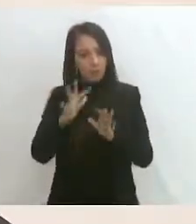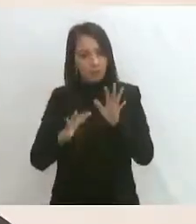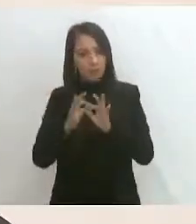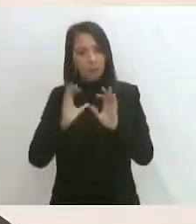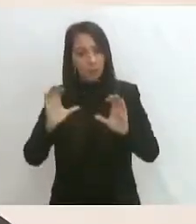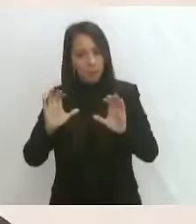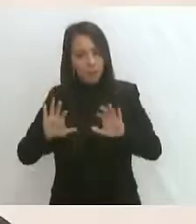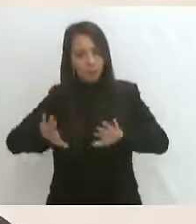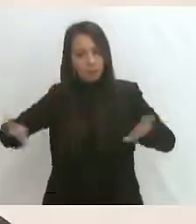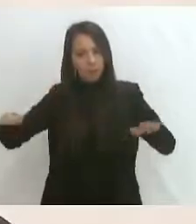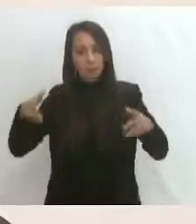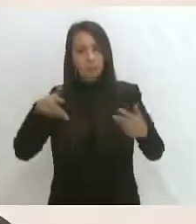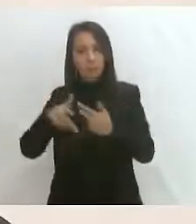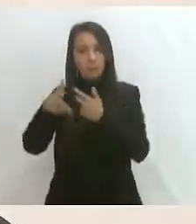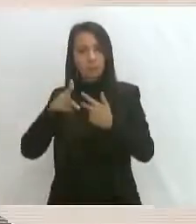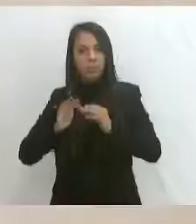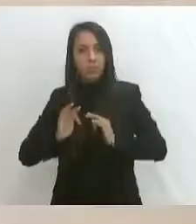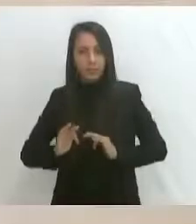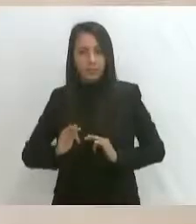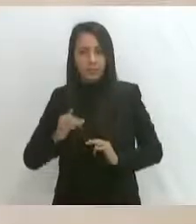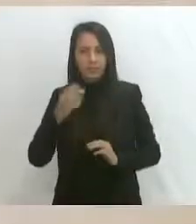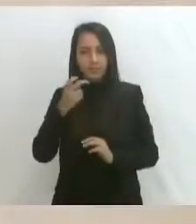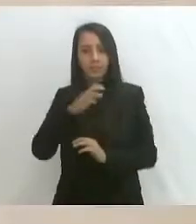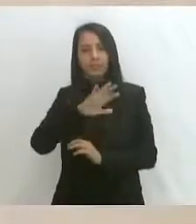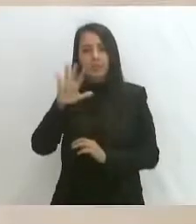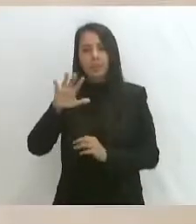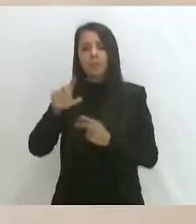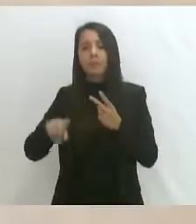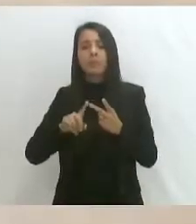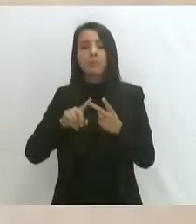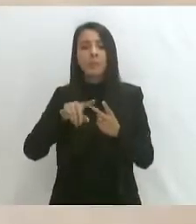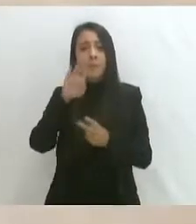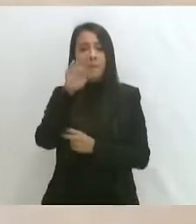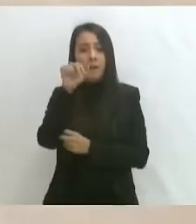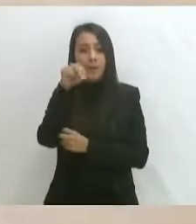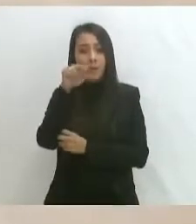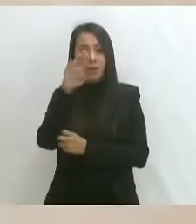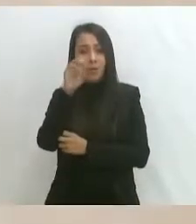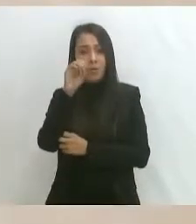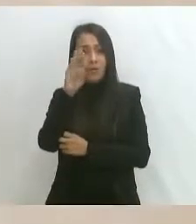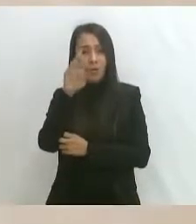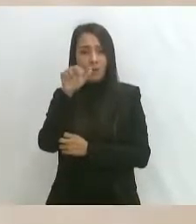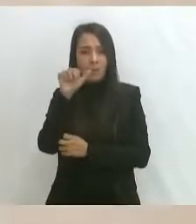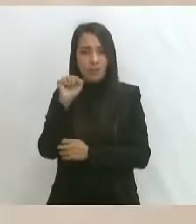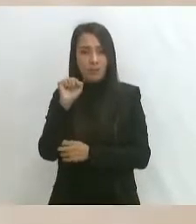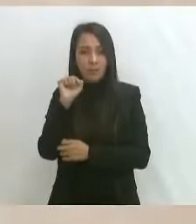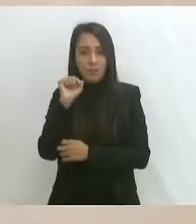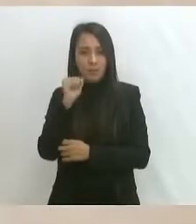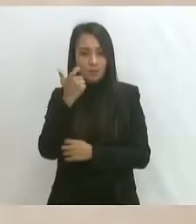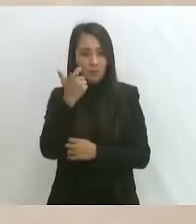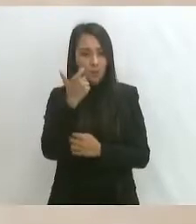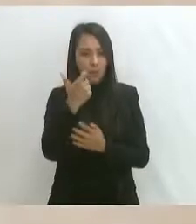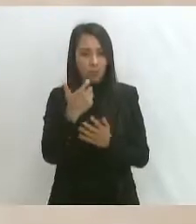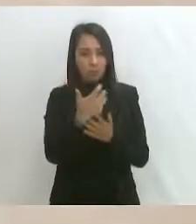es que Balobras llevó ante su Comité del Fondo